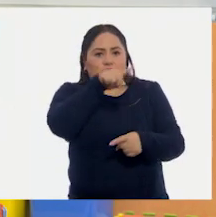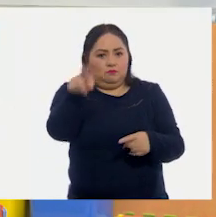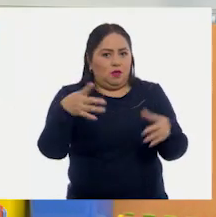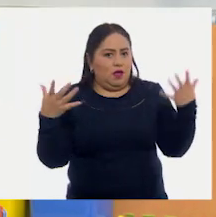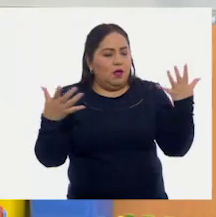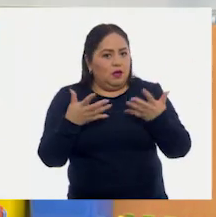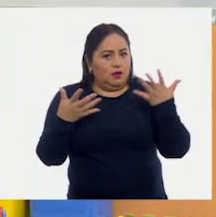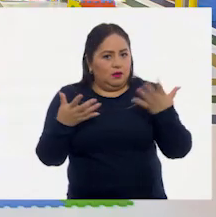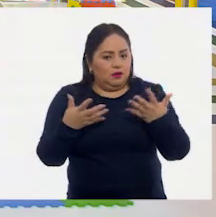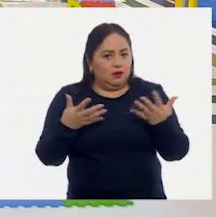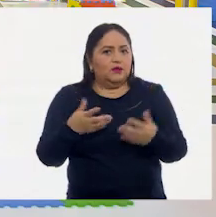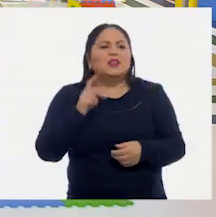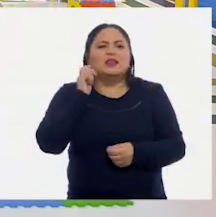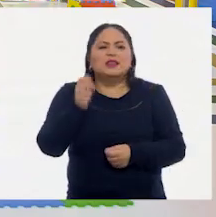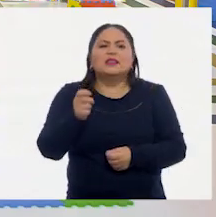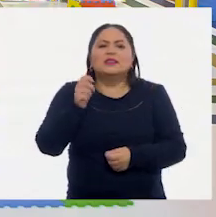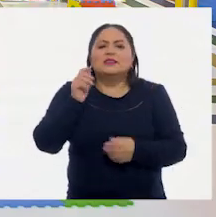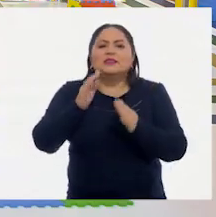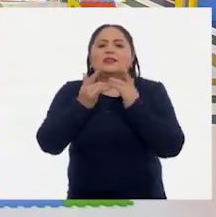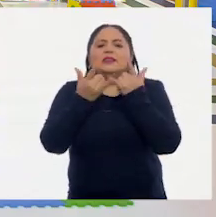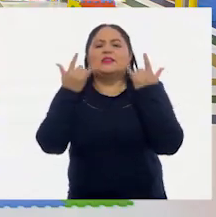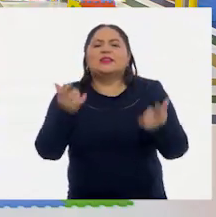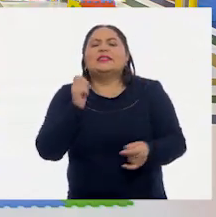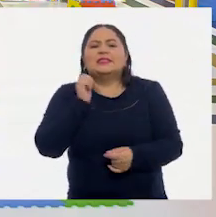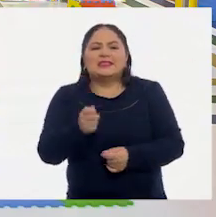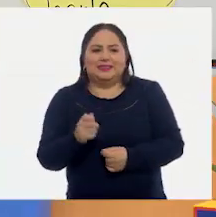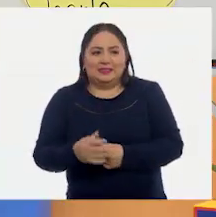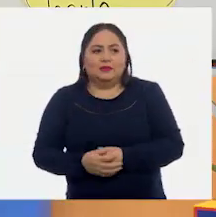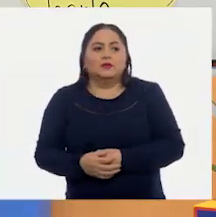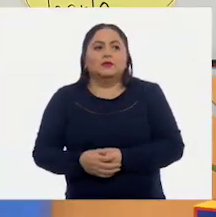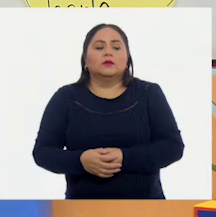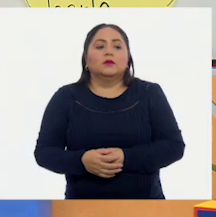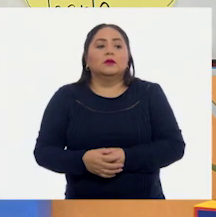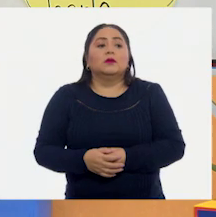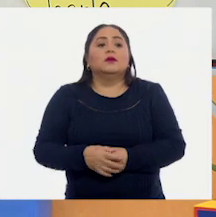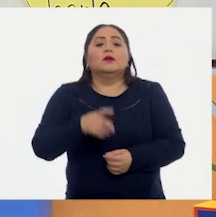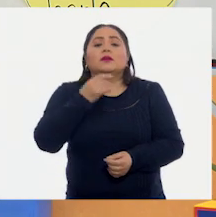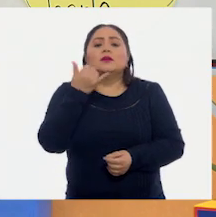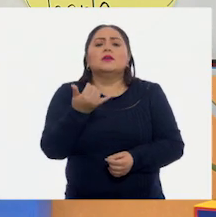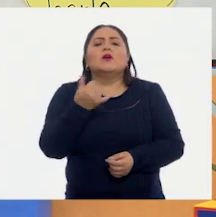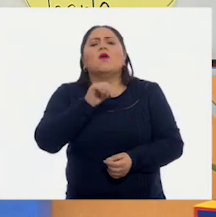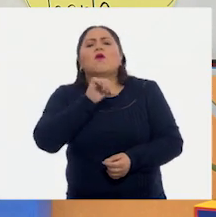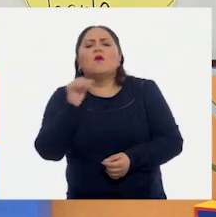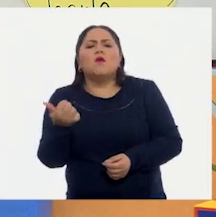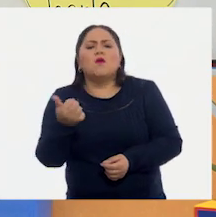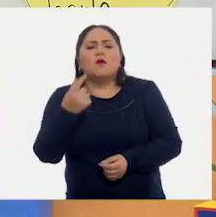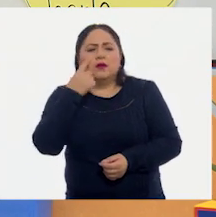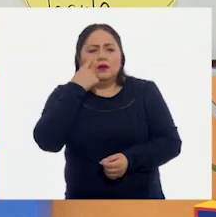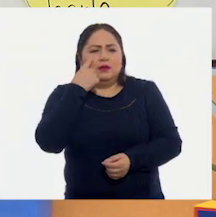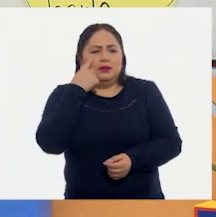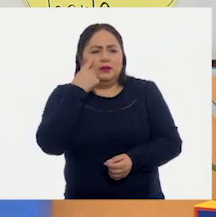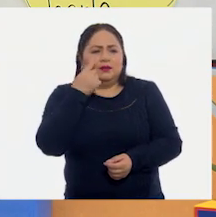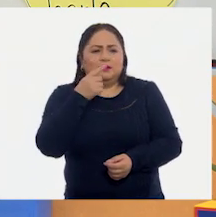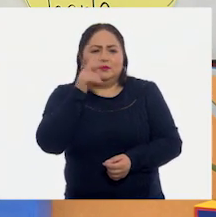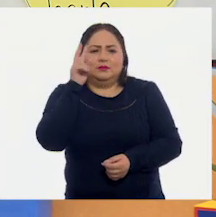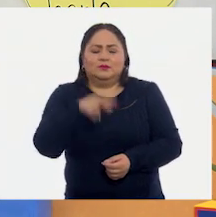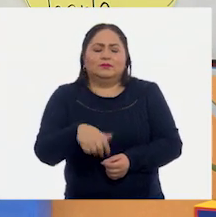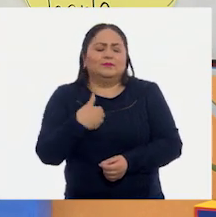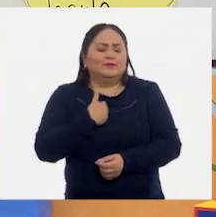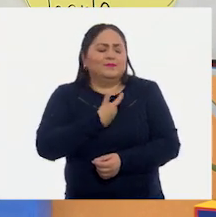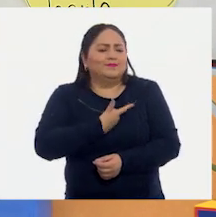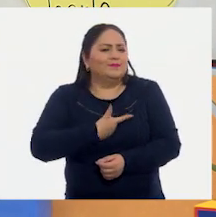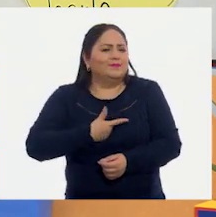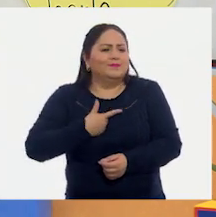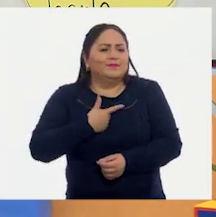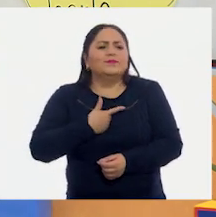de qué trata nuestra historia, ¿verdad? Y aquí viene esta frase que a mí me encanta.